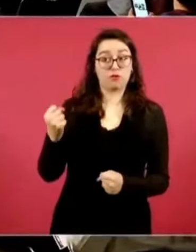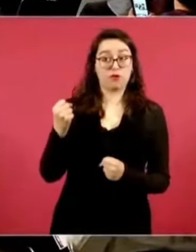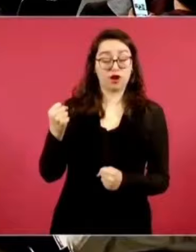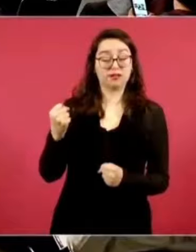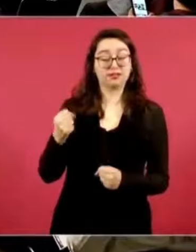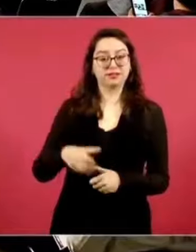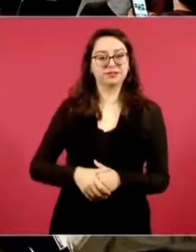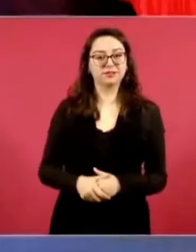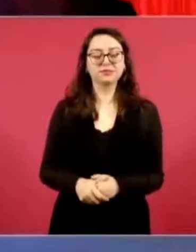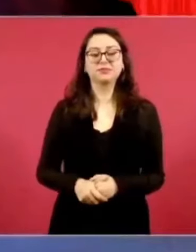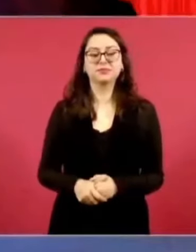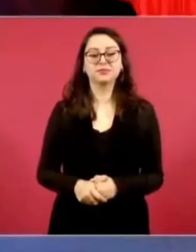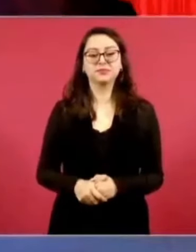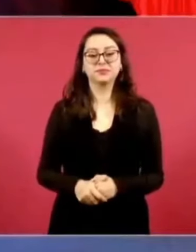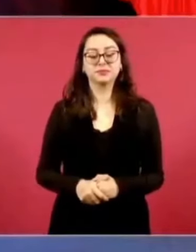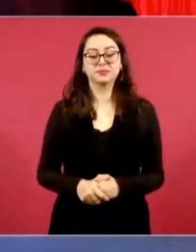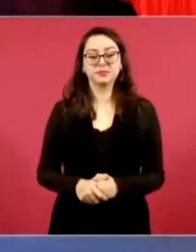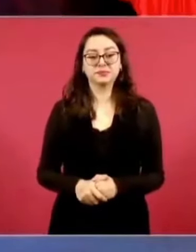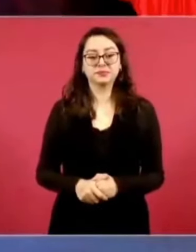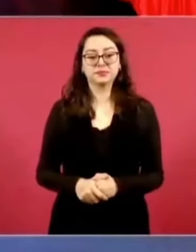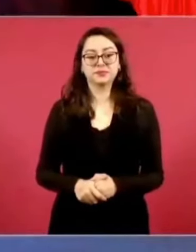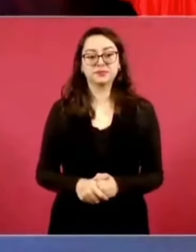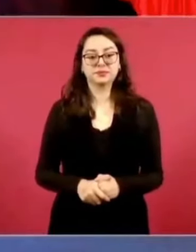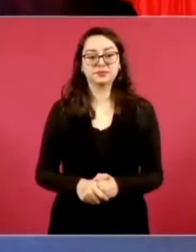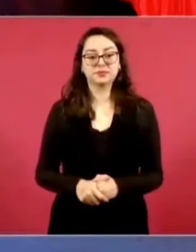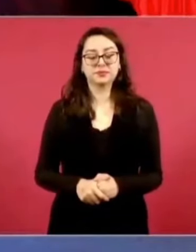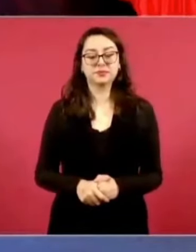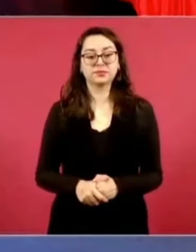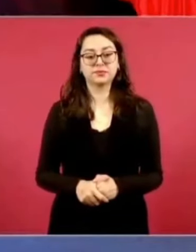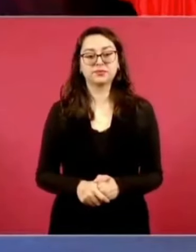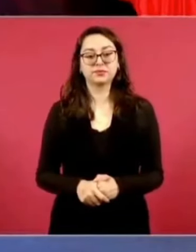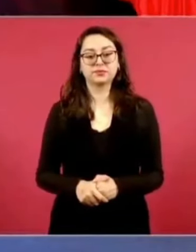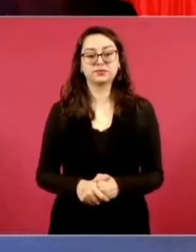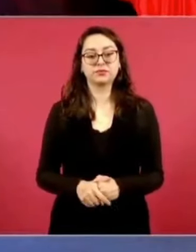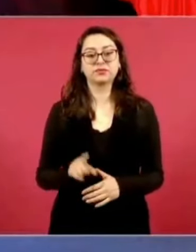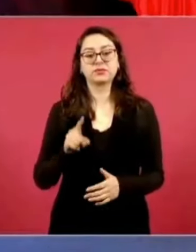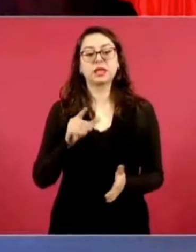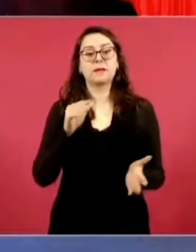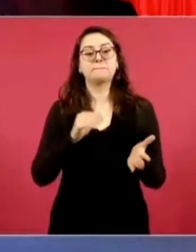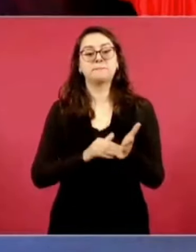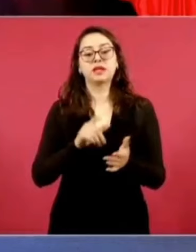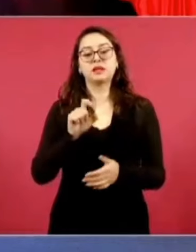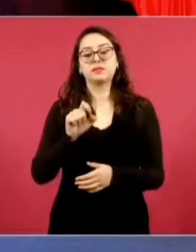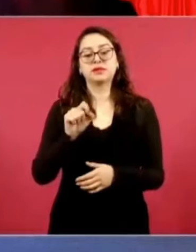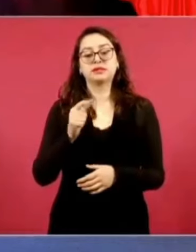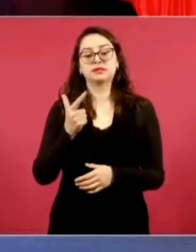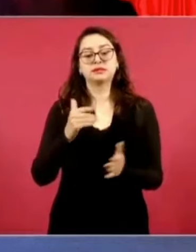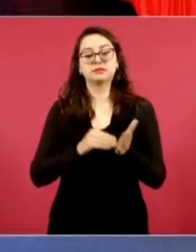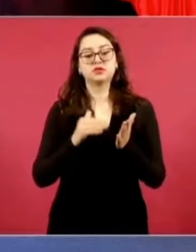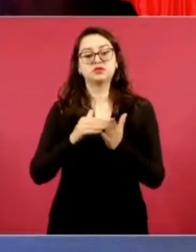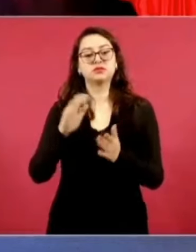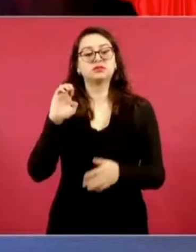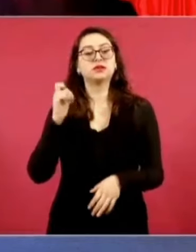mil veintisiete millones.